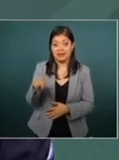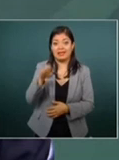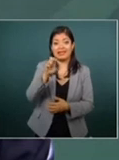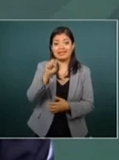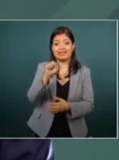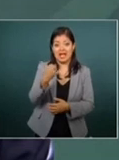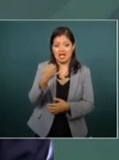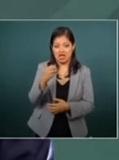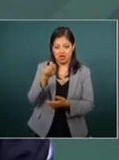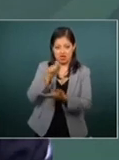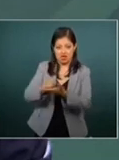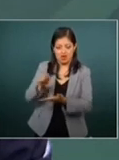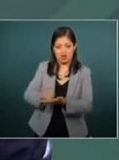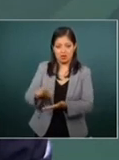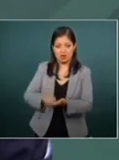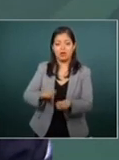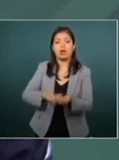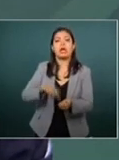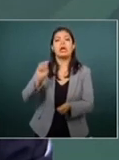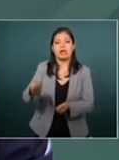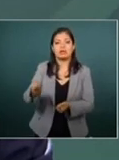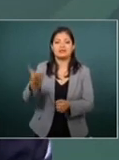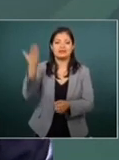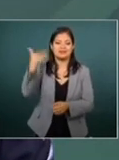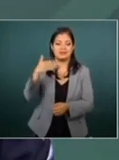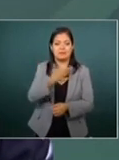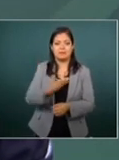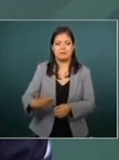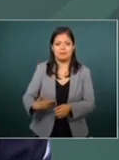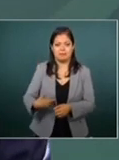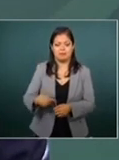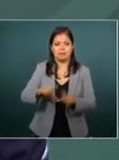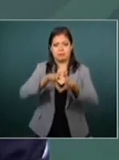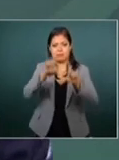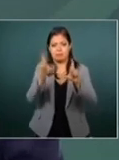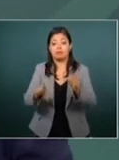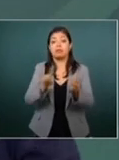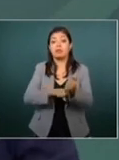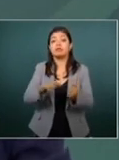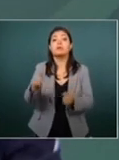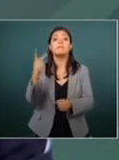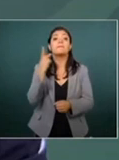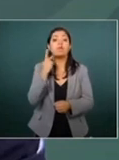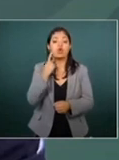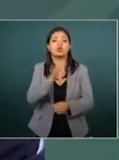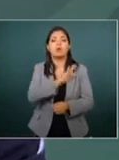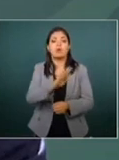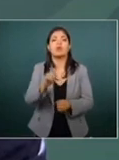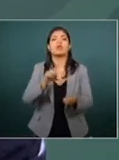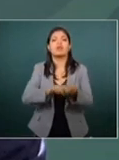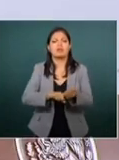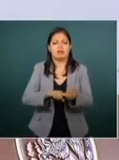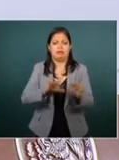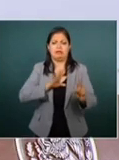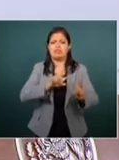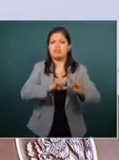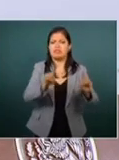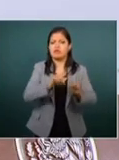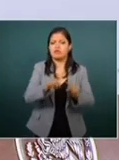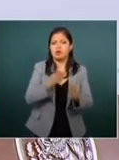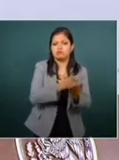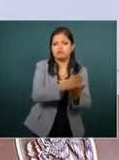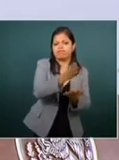Mitterrand cargó en su fotografía oficial como presidente de la República, hay un pasaje que habla de cómo en la política se puede llegar a un mismo fin por distintos caminos.